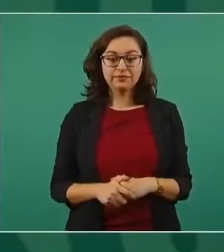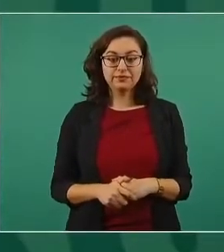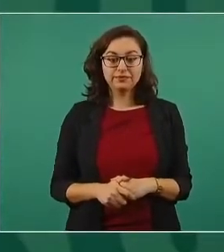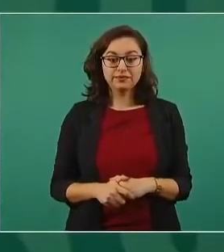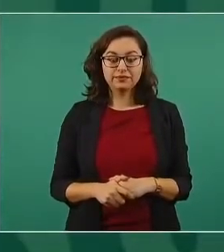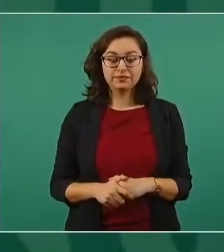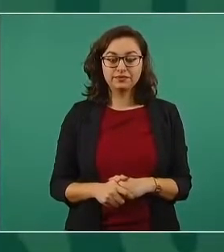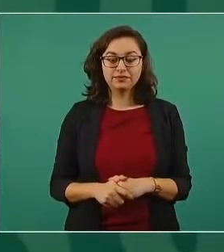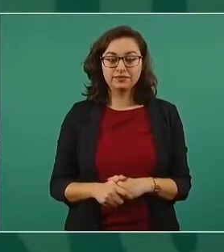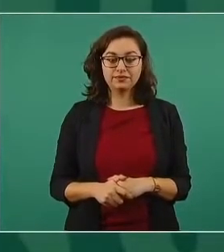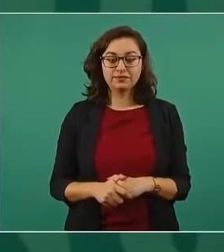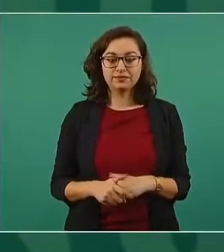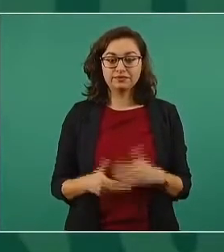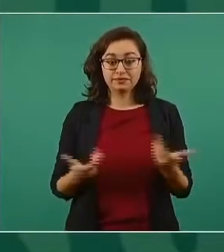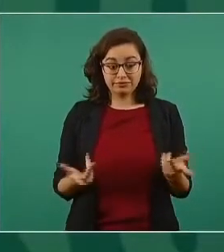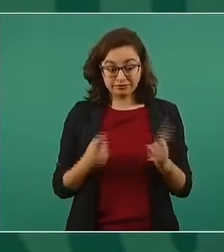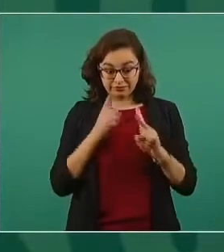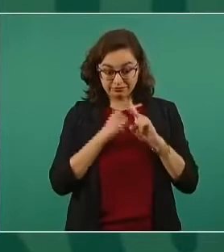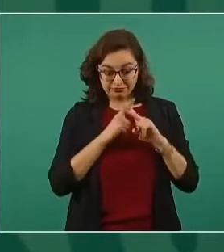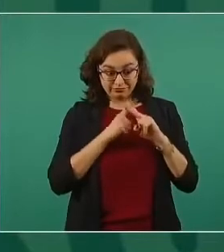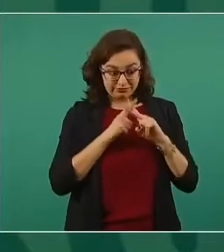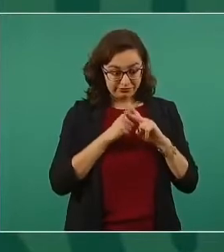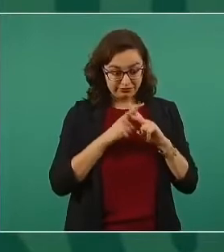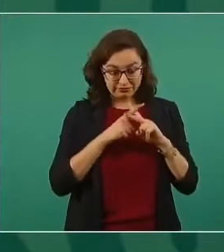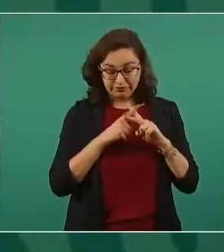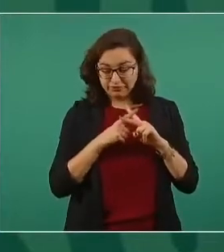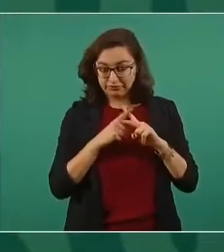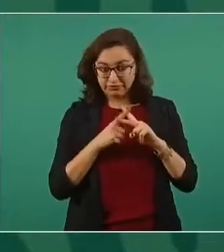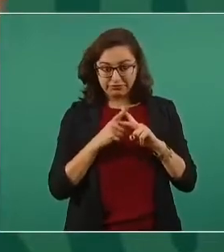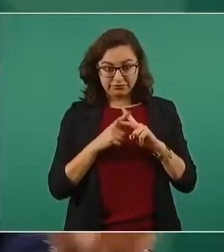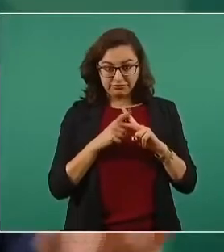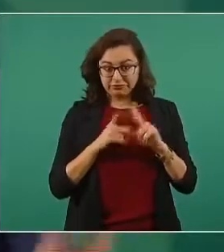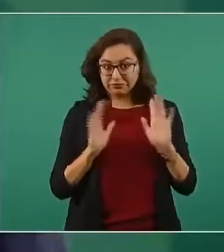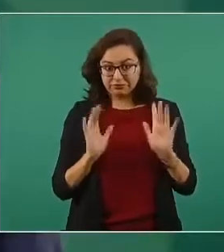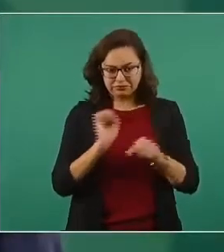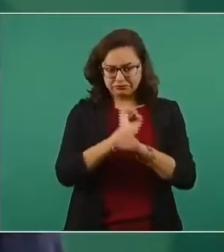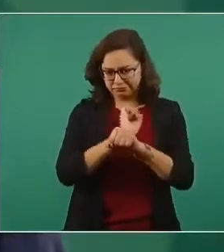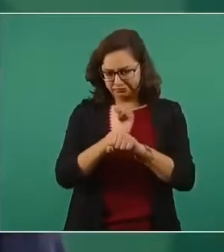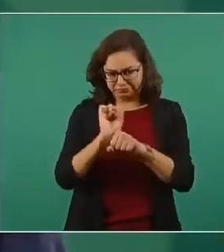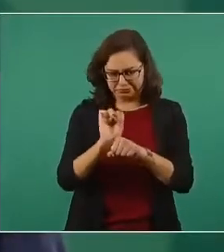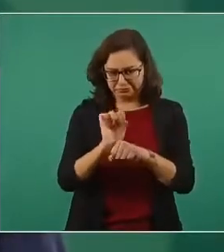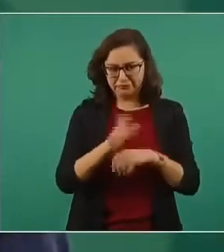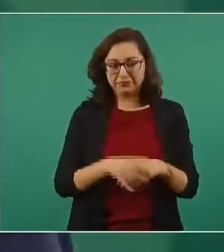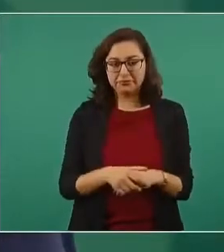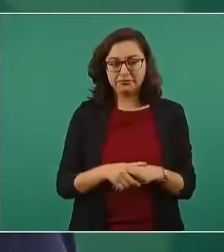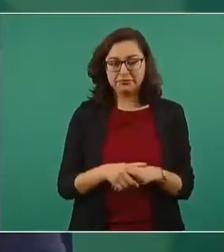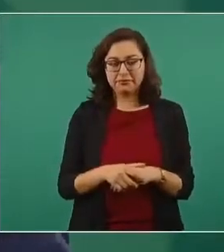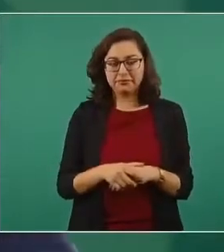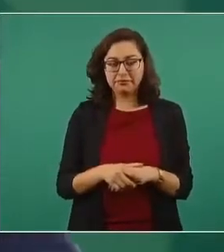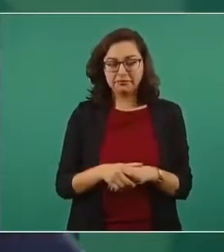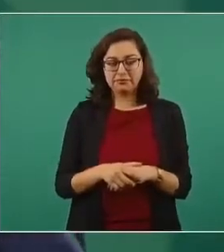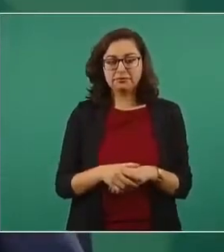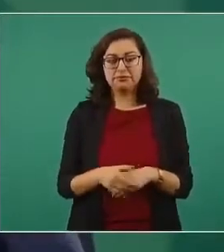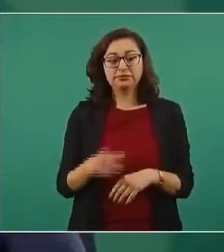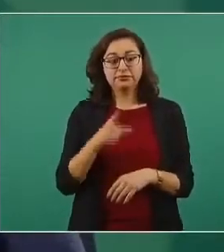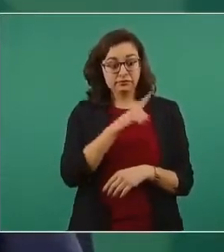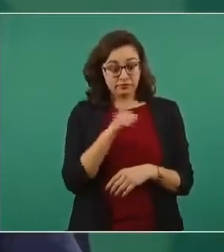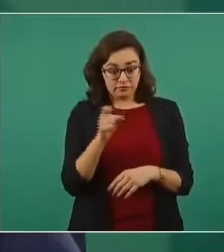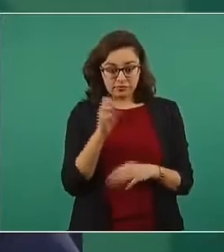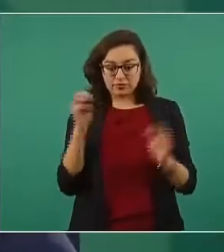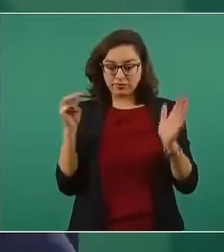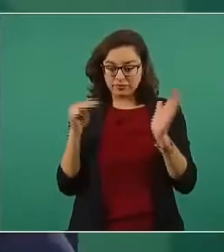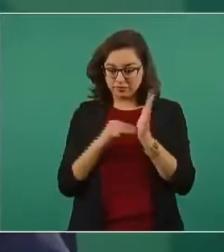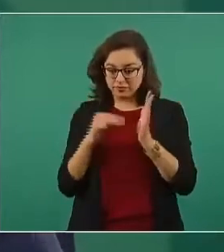Para hacer las cuentas, así, sencillas, se pagaron los 100 mil millones